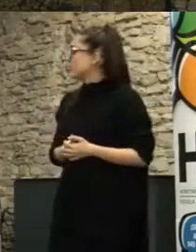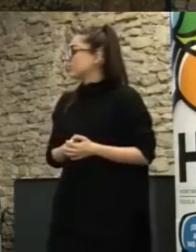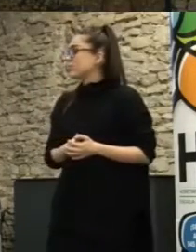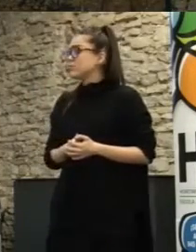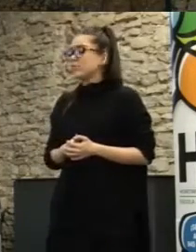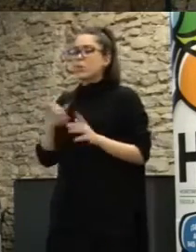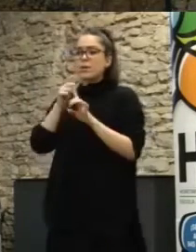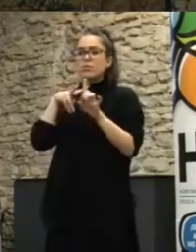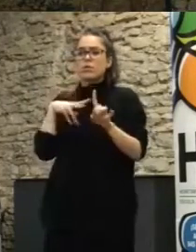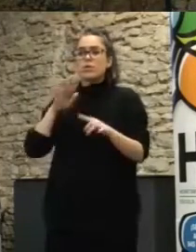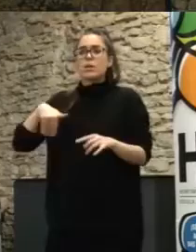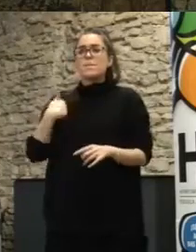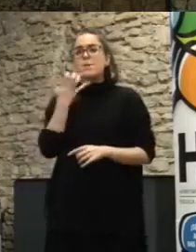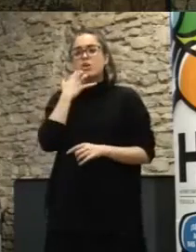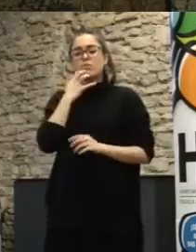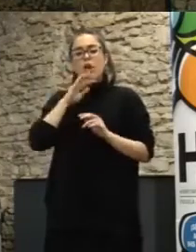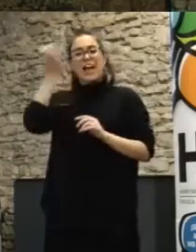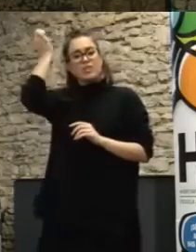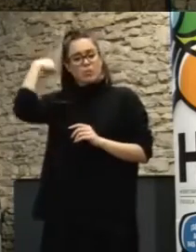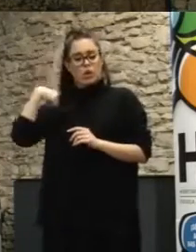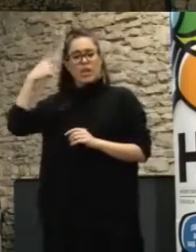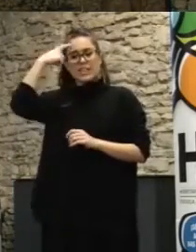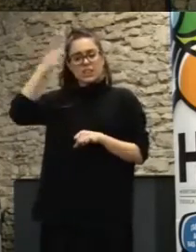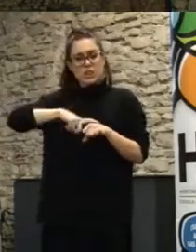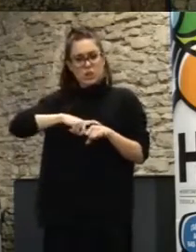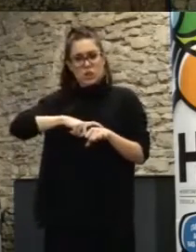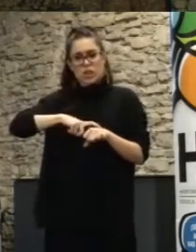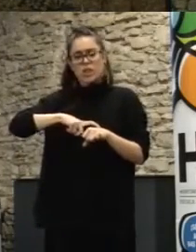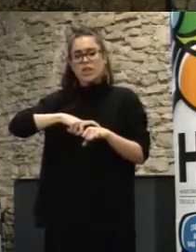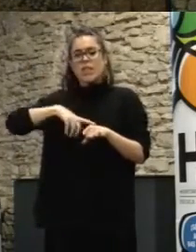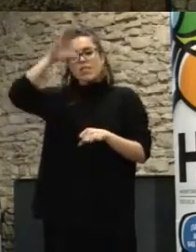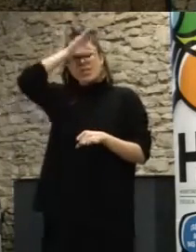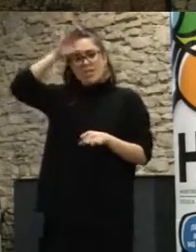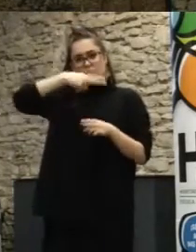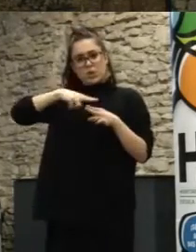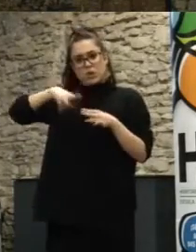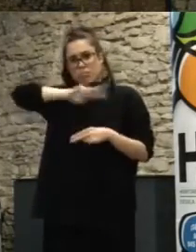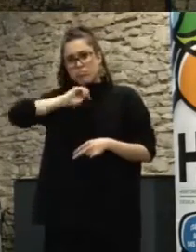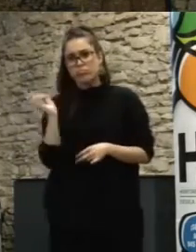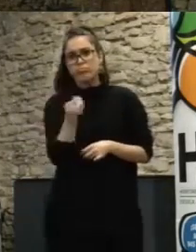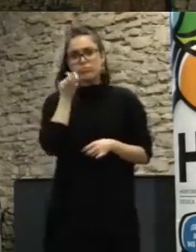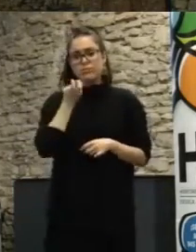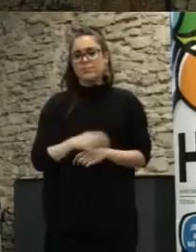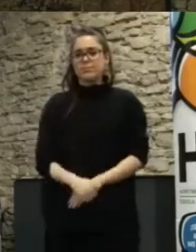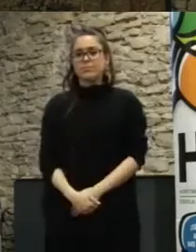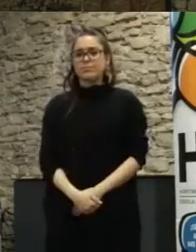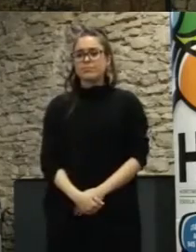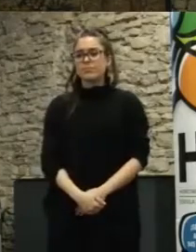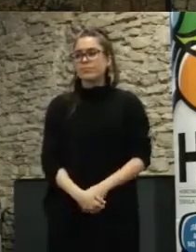académico como la antropología la psicología la ciencia política etcétera